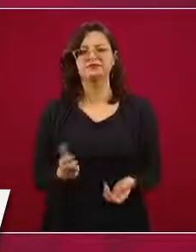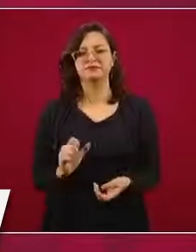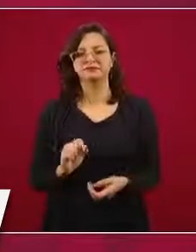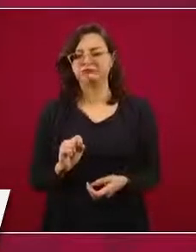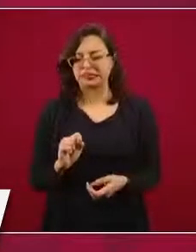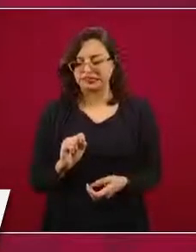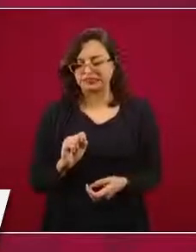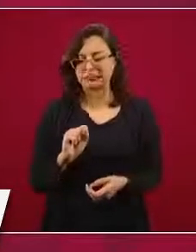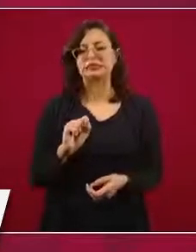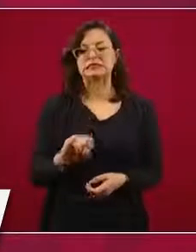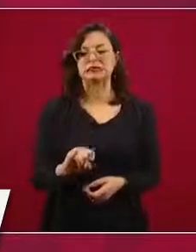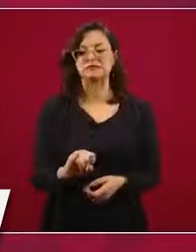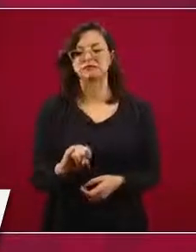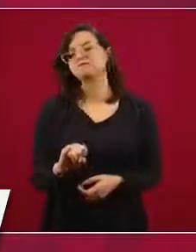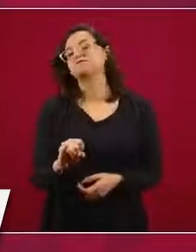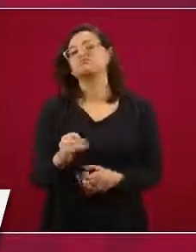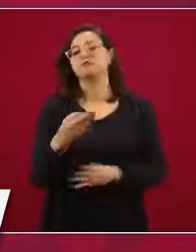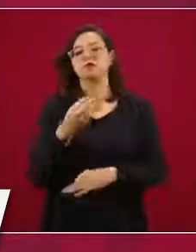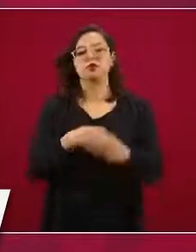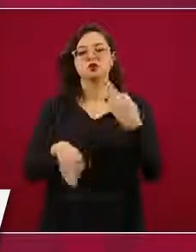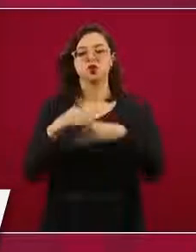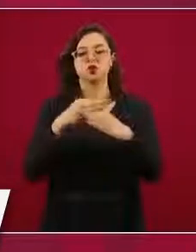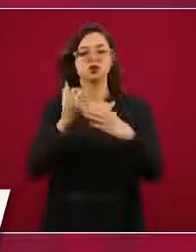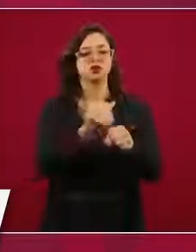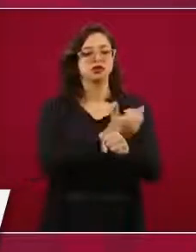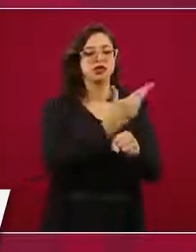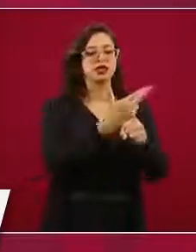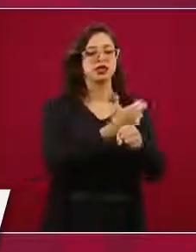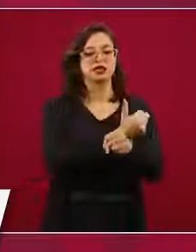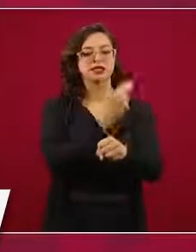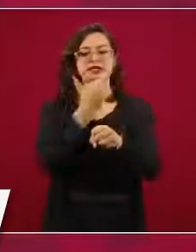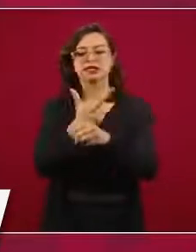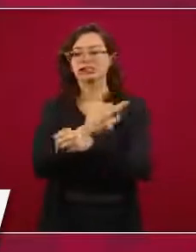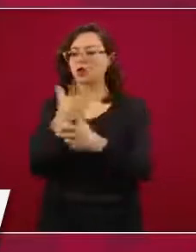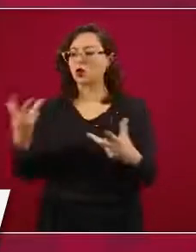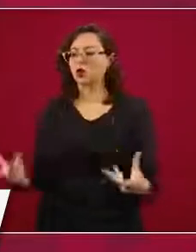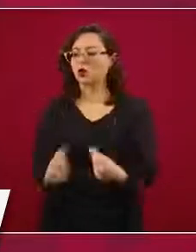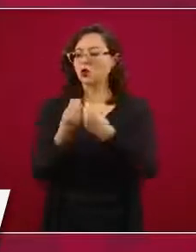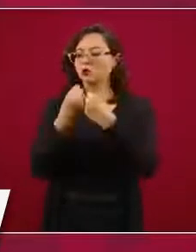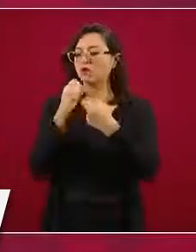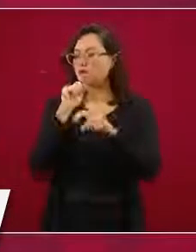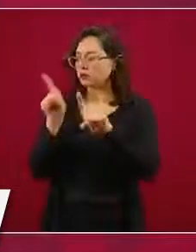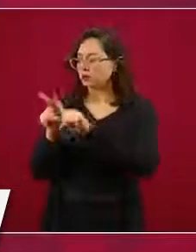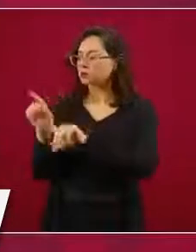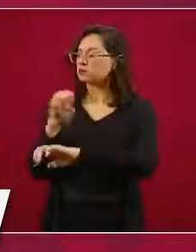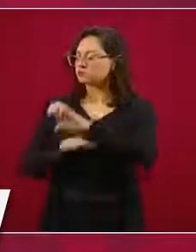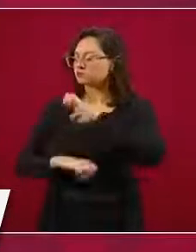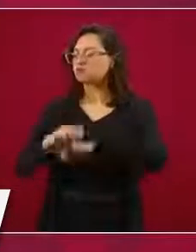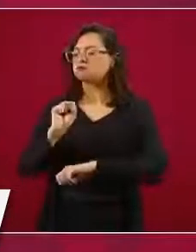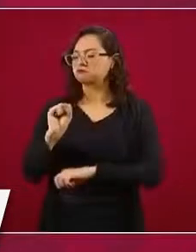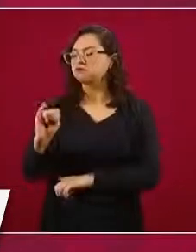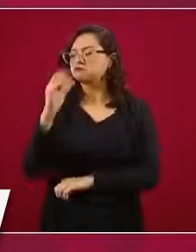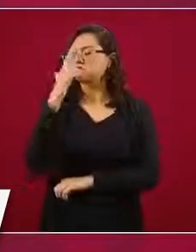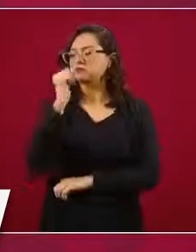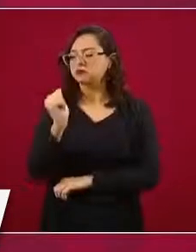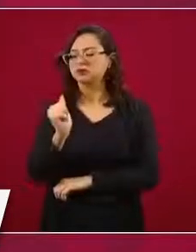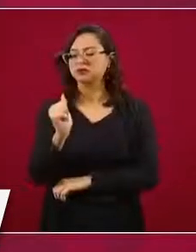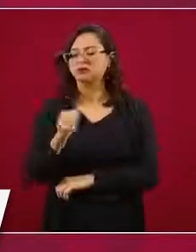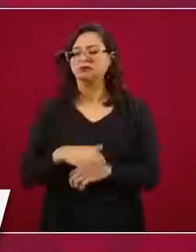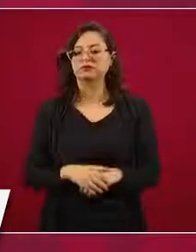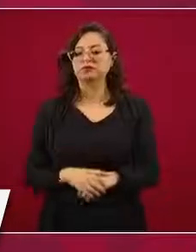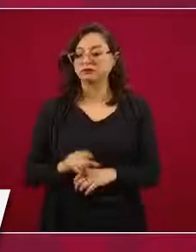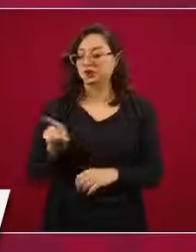las secretarías y este acompañamiento es un acompañamiento de todos. No podemos sino coincidir